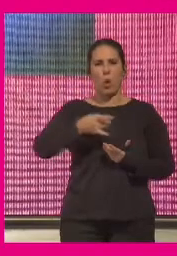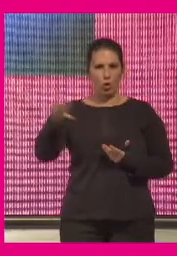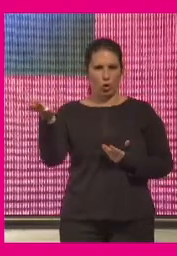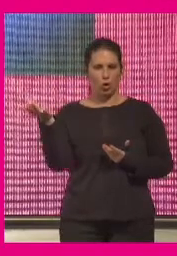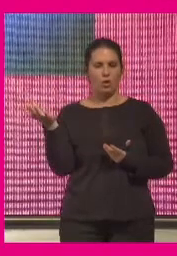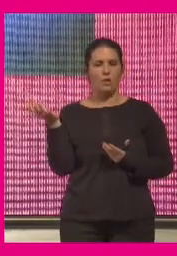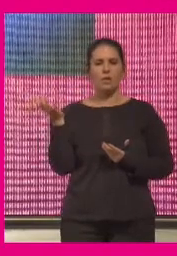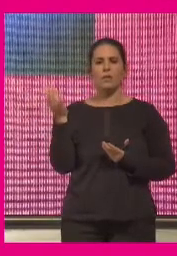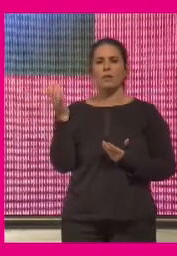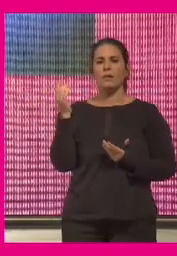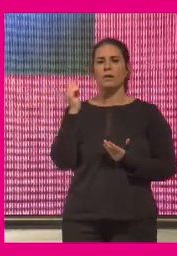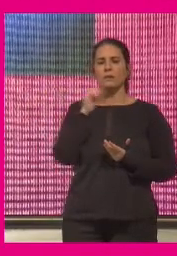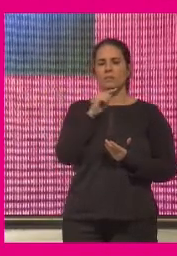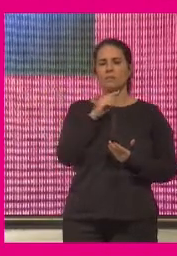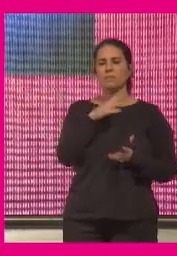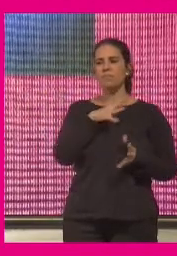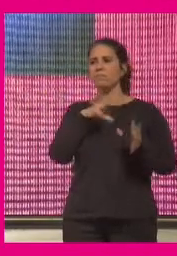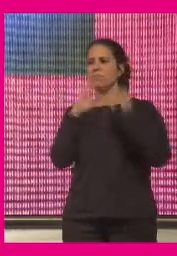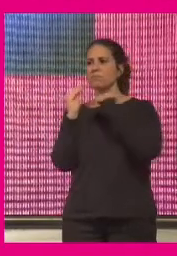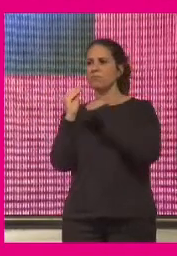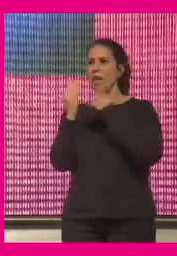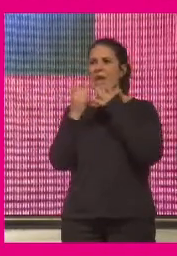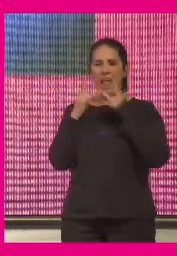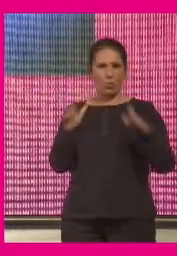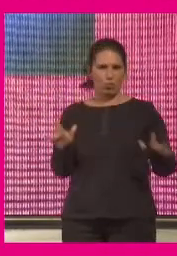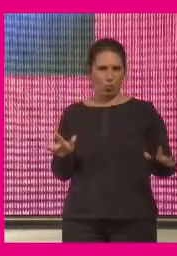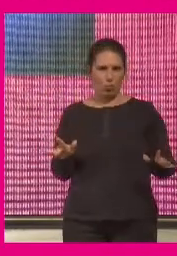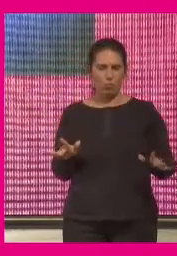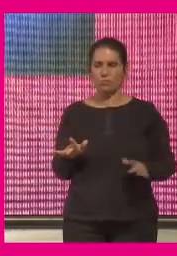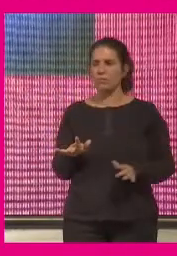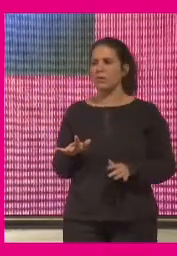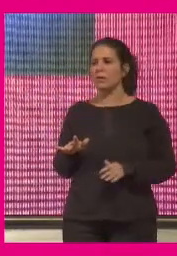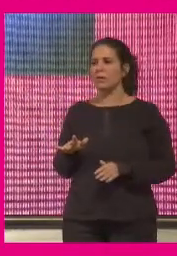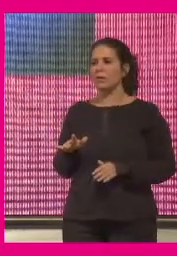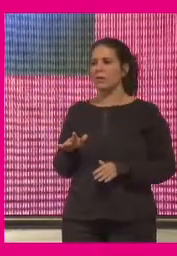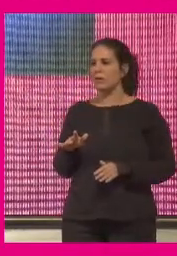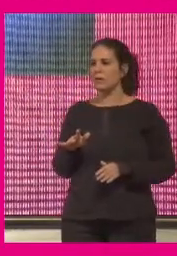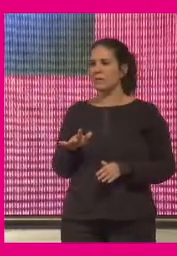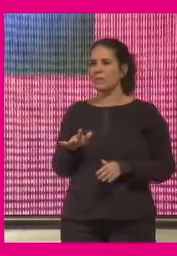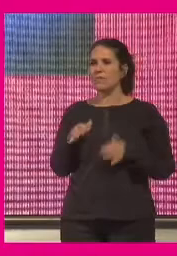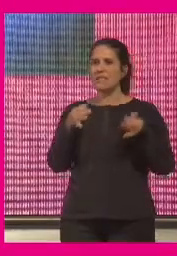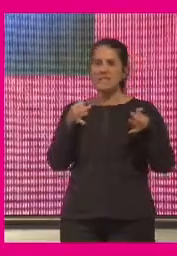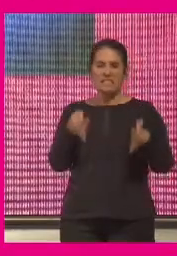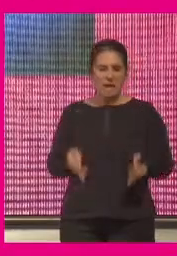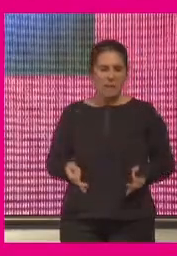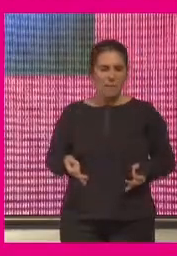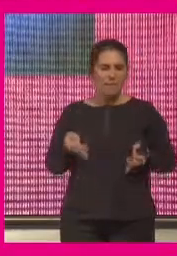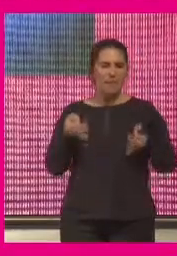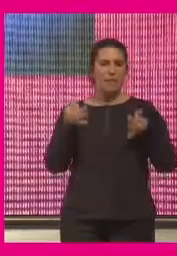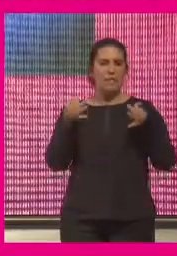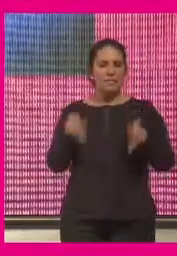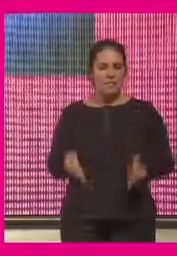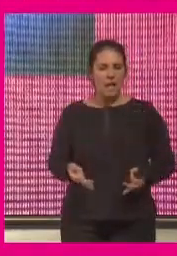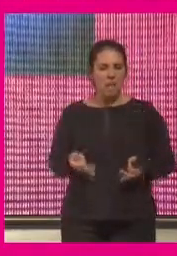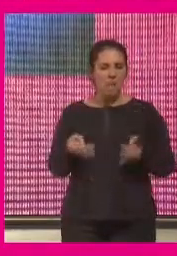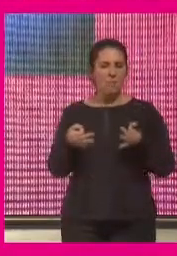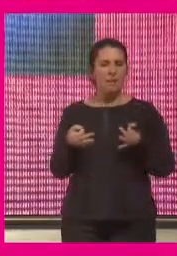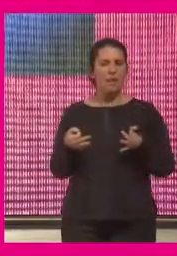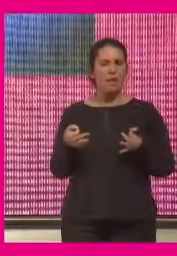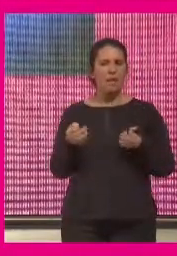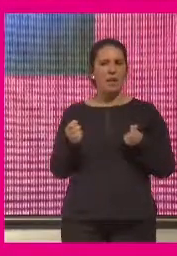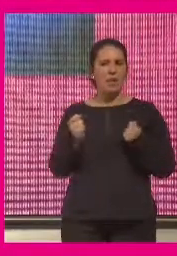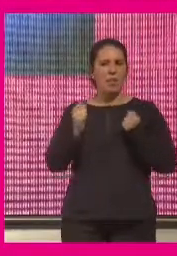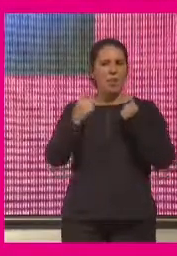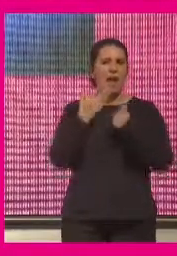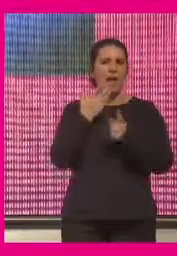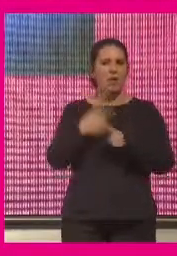interpretaba esta con un carácter neutro que siempre proporcionaba aspectos